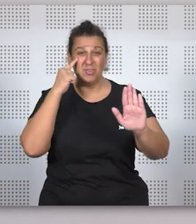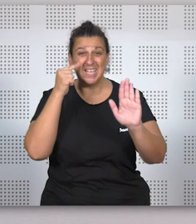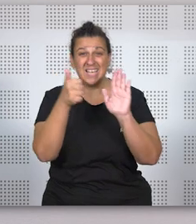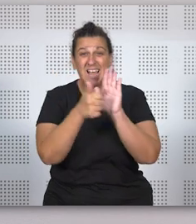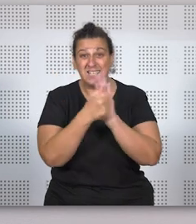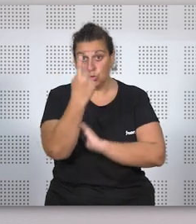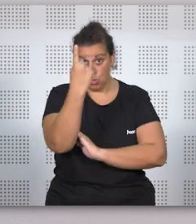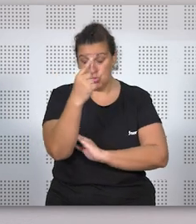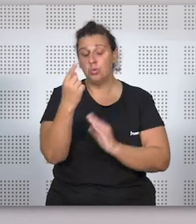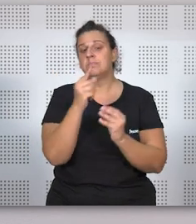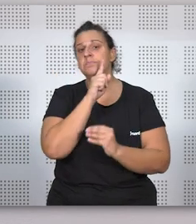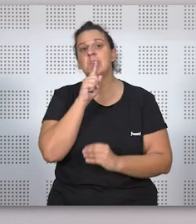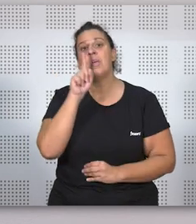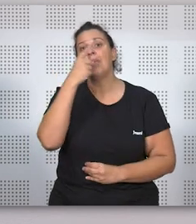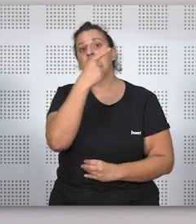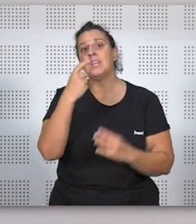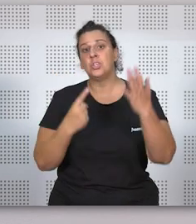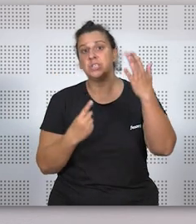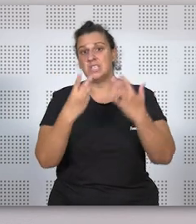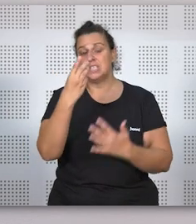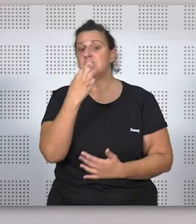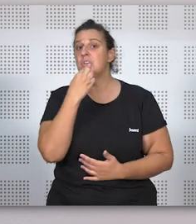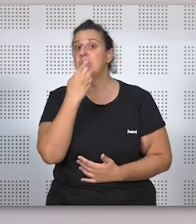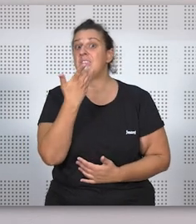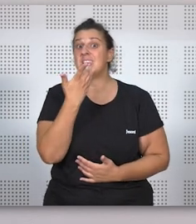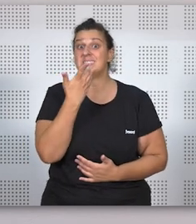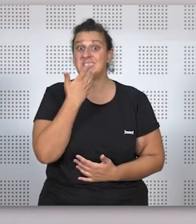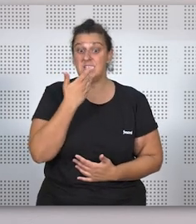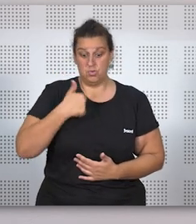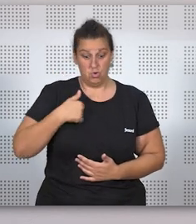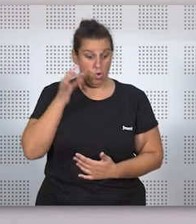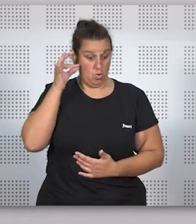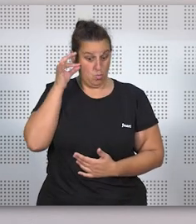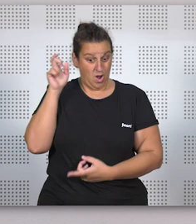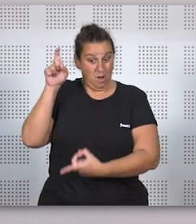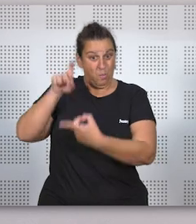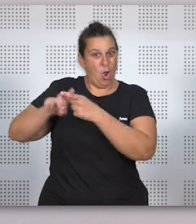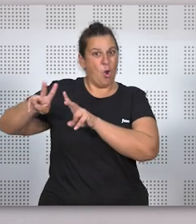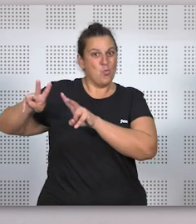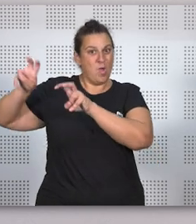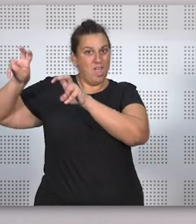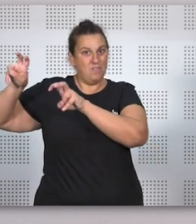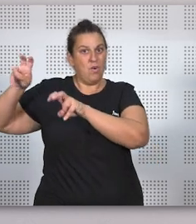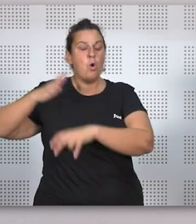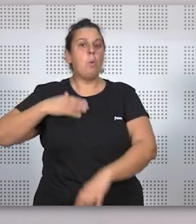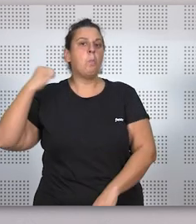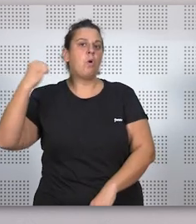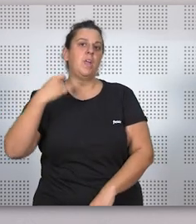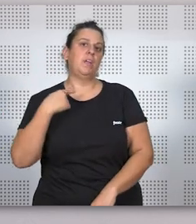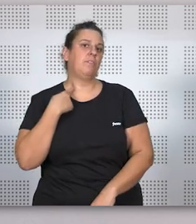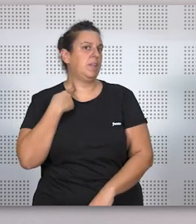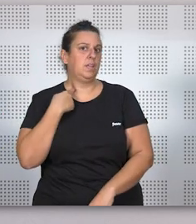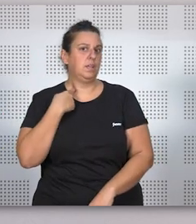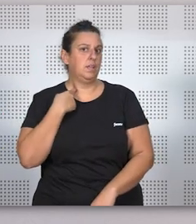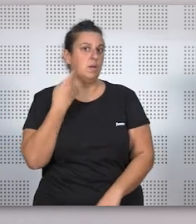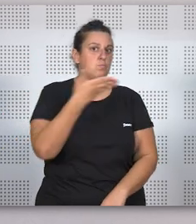artículo, el 168, que establecía que si la mujer contraía nuevas nupcias, perdía la patria potestad, otra vez.